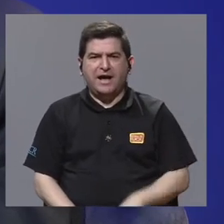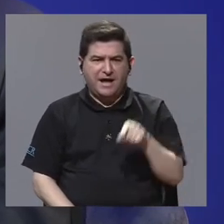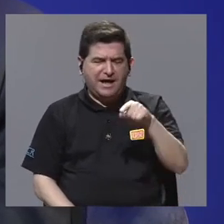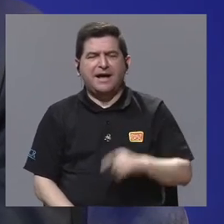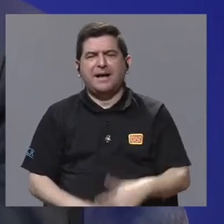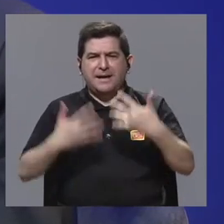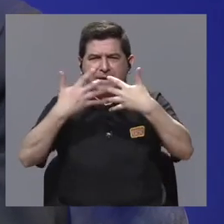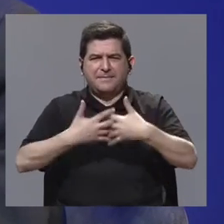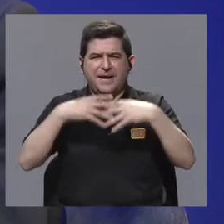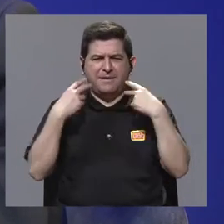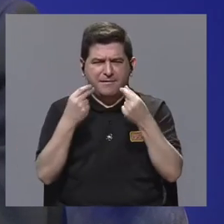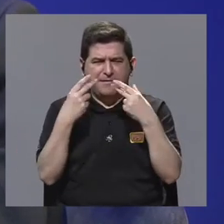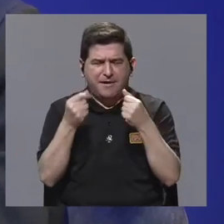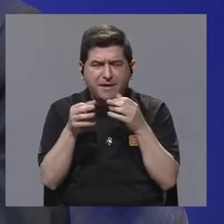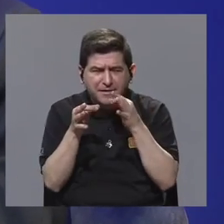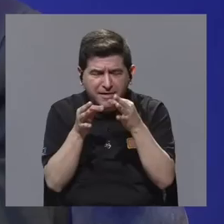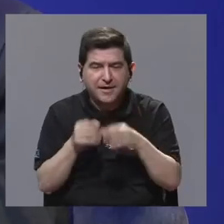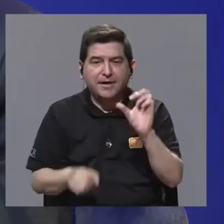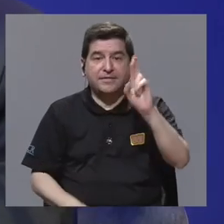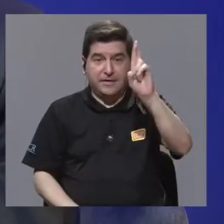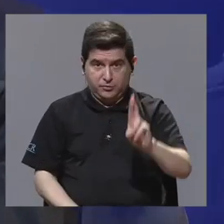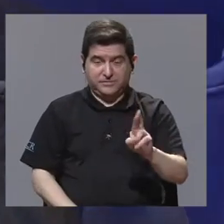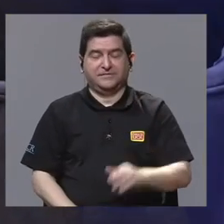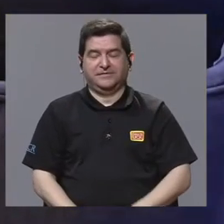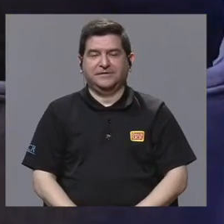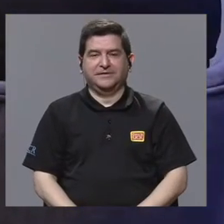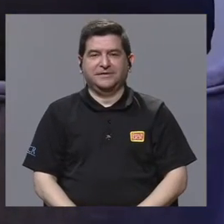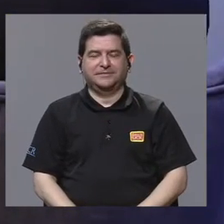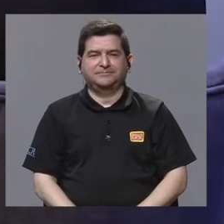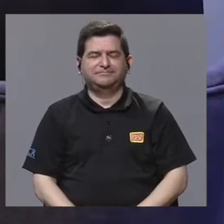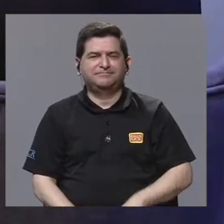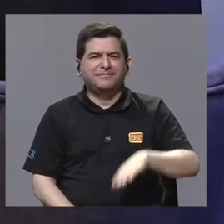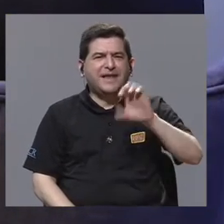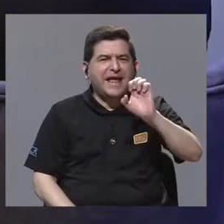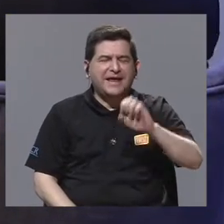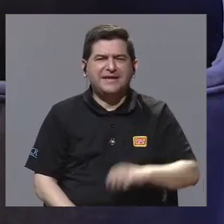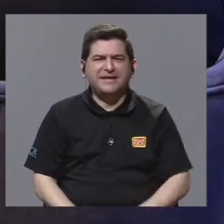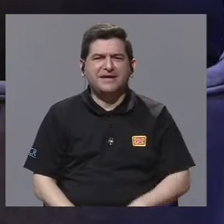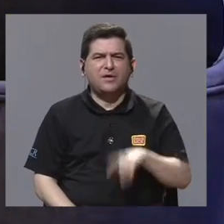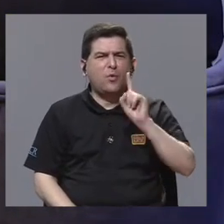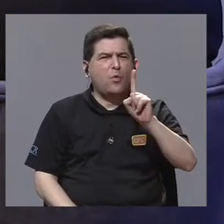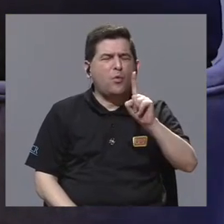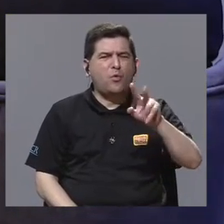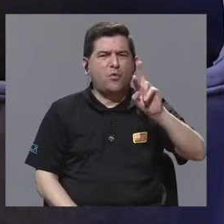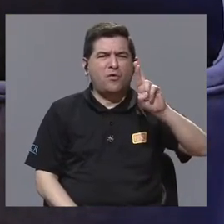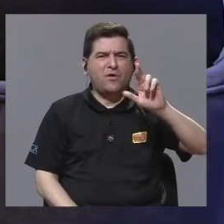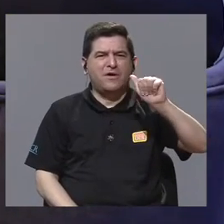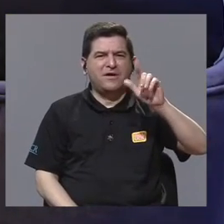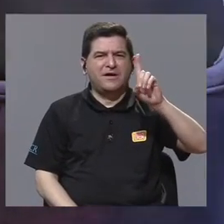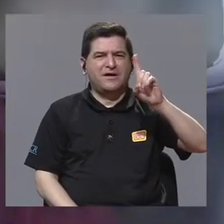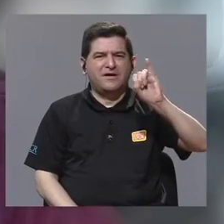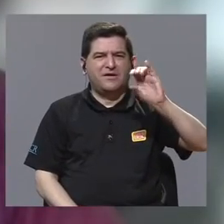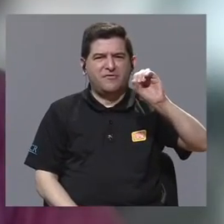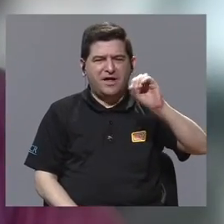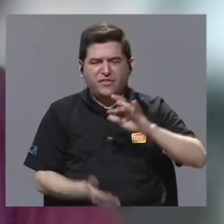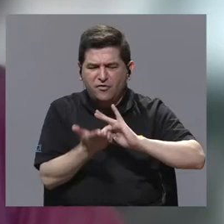sobre el ciclotrón en Costa Rica. Eric, ¿qué entendemos por un radiofármaco?